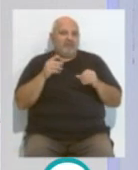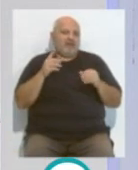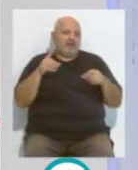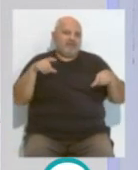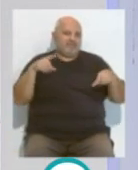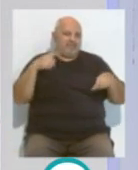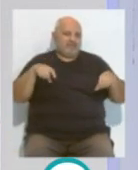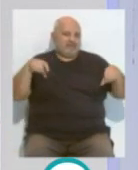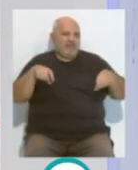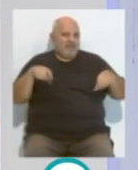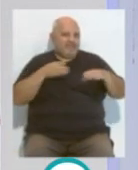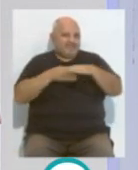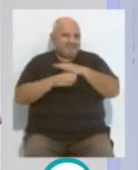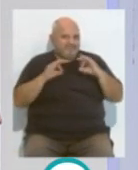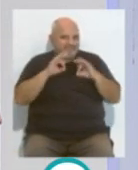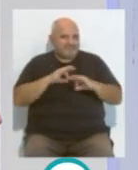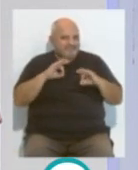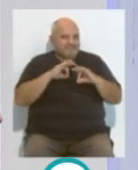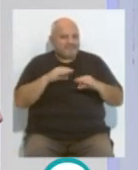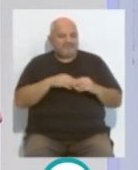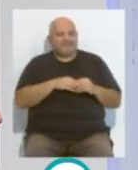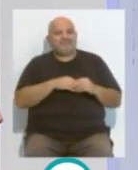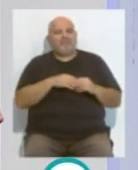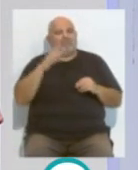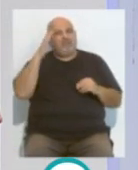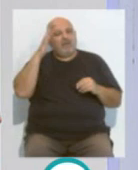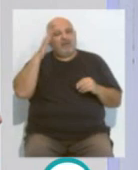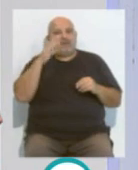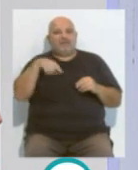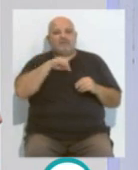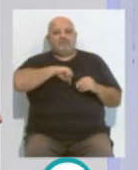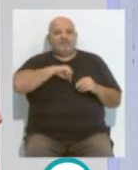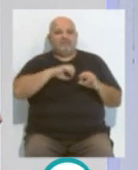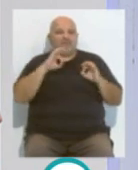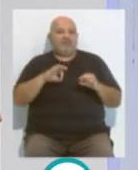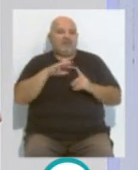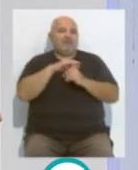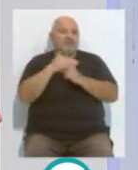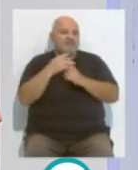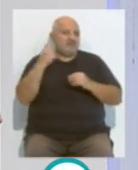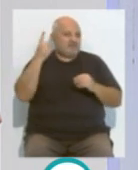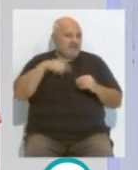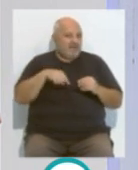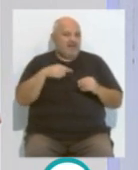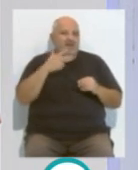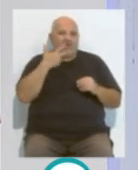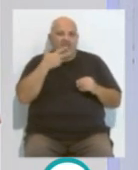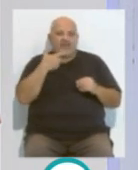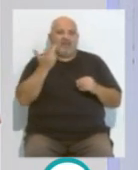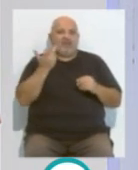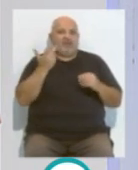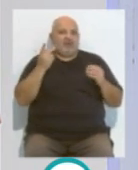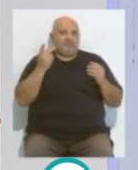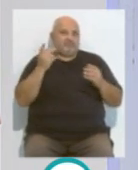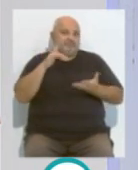campo, como bien sabemos, desde el estadio. Me imagino que todo el mundo es consciente de la situación, todo el mundo sabe que era lo que